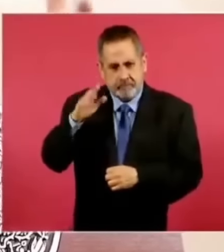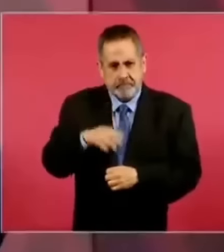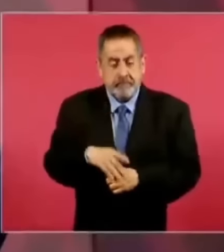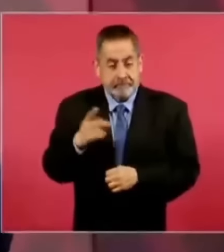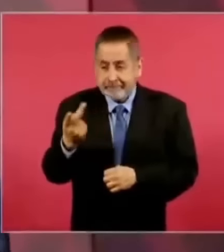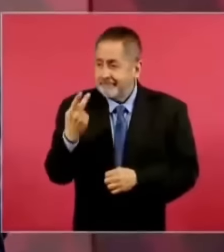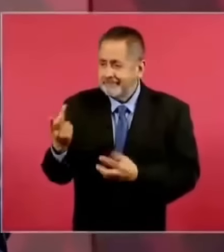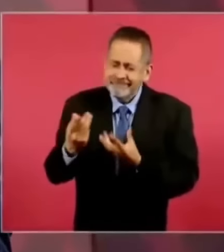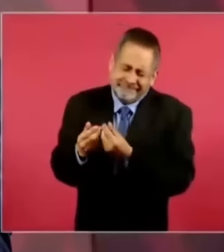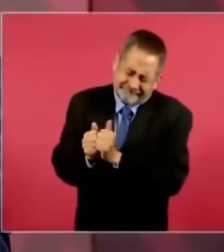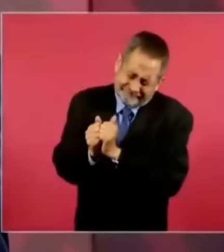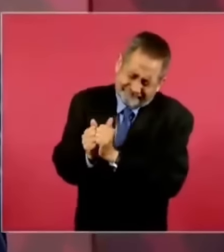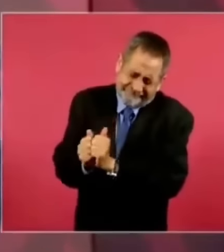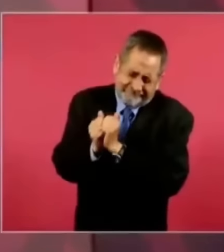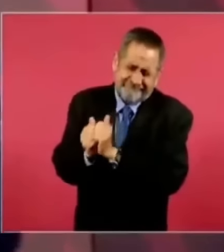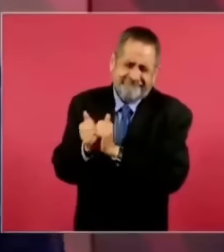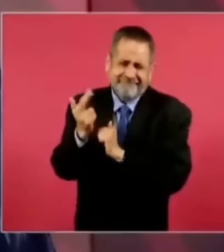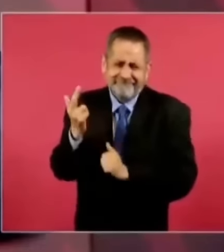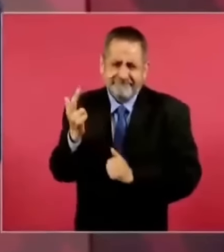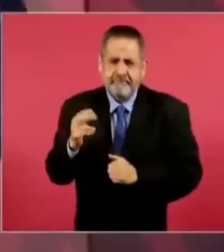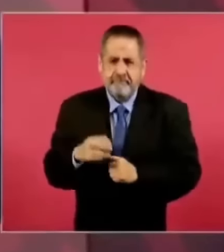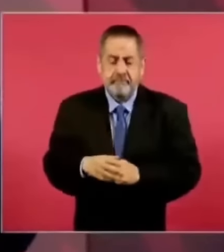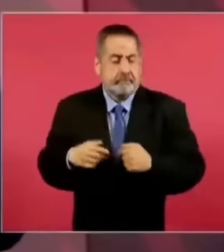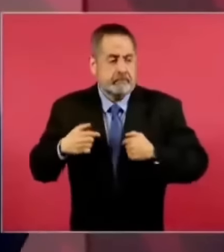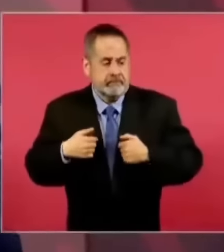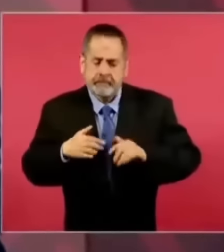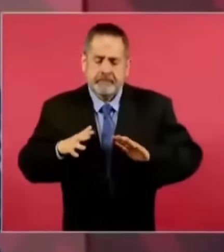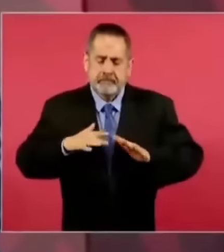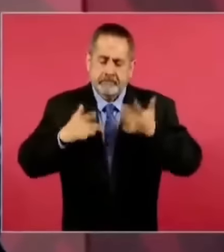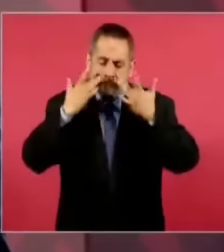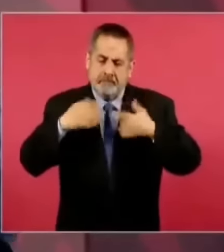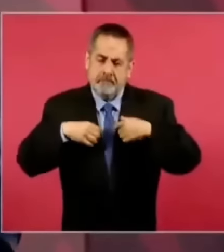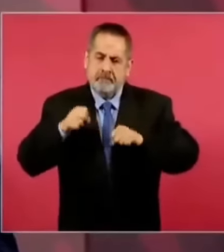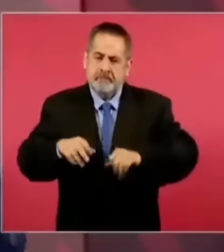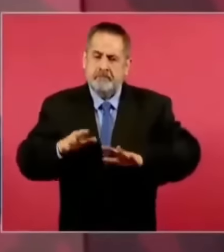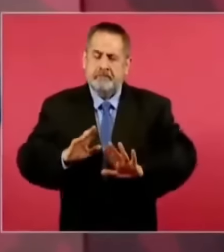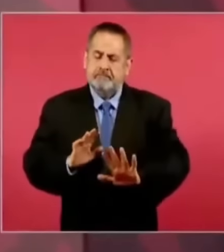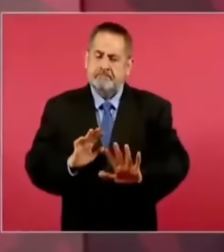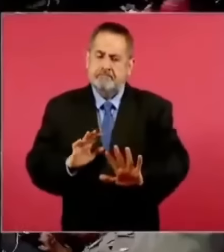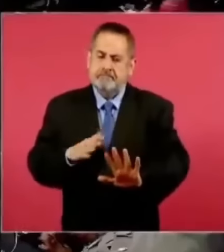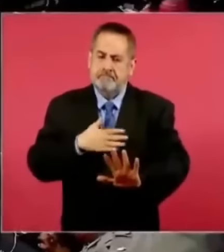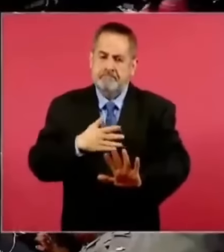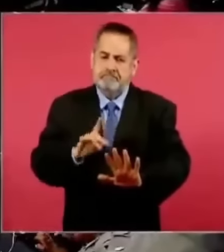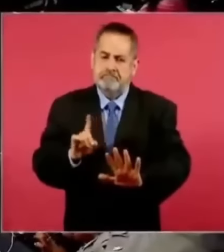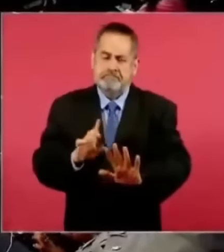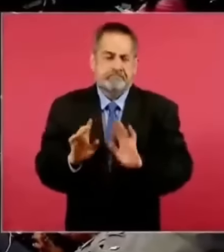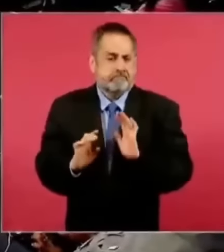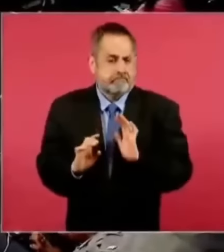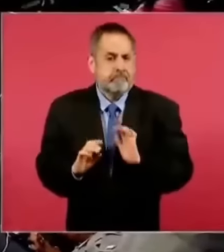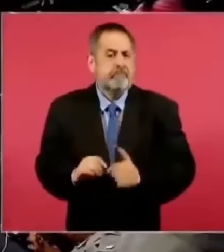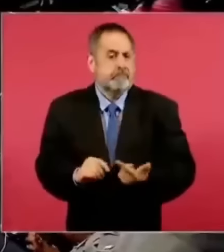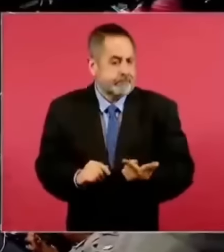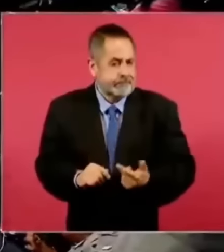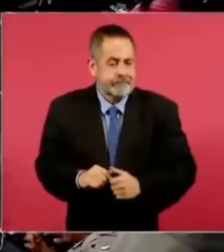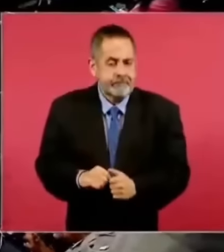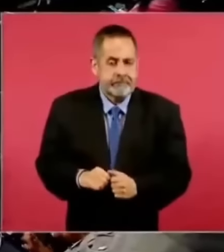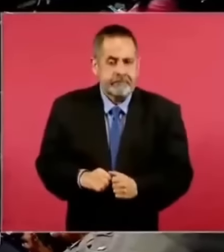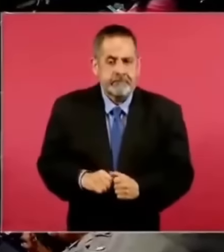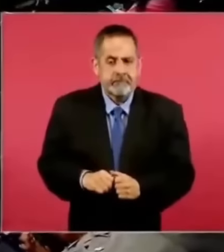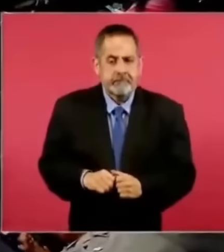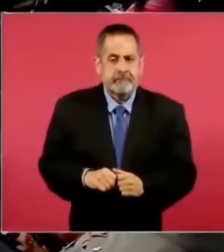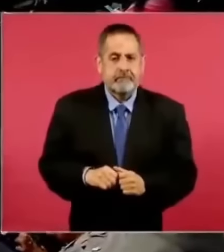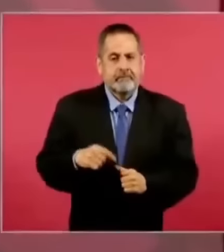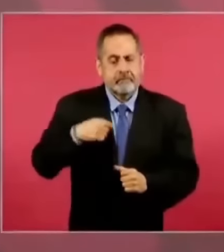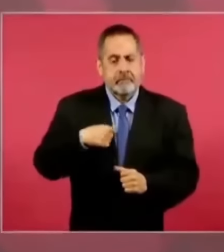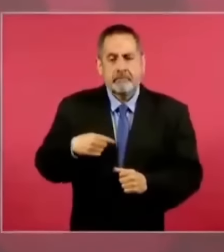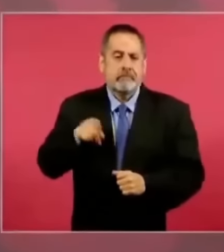relación con el ingeniero. Yo decliné porque yo estaba